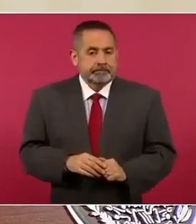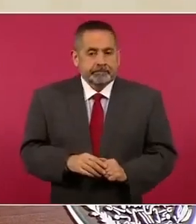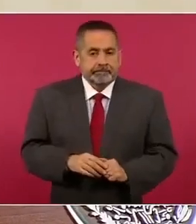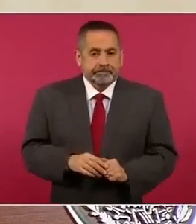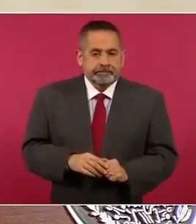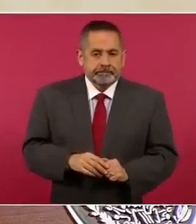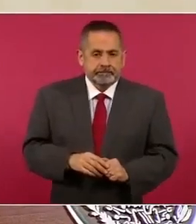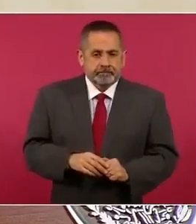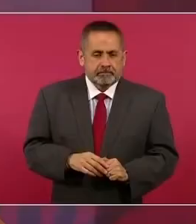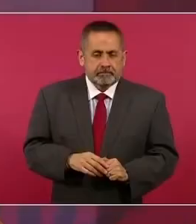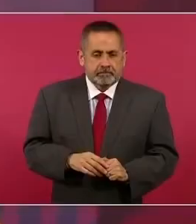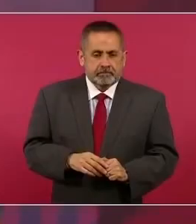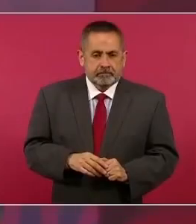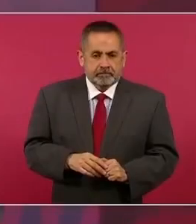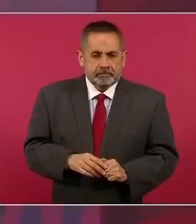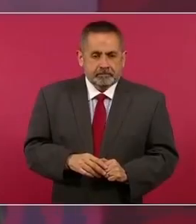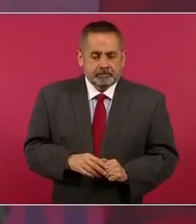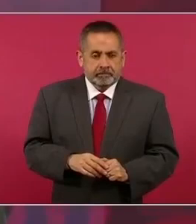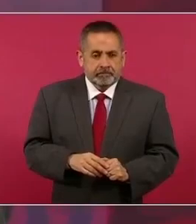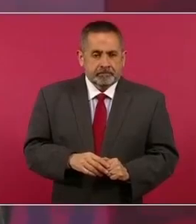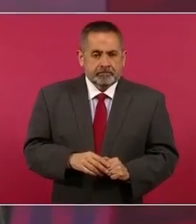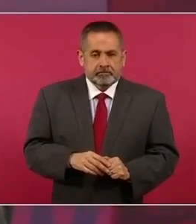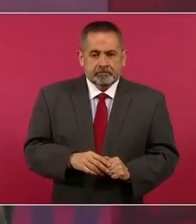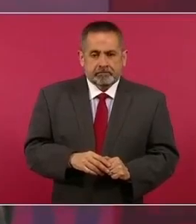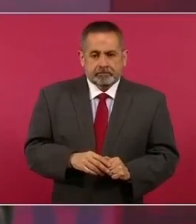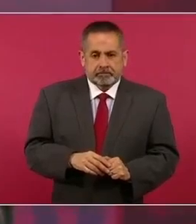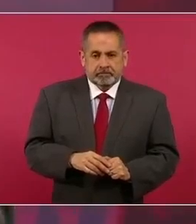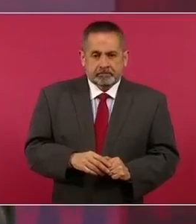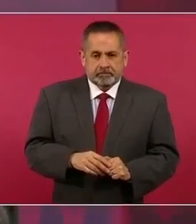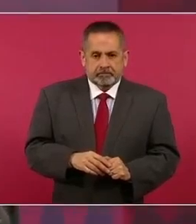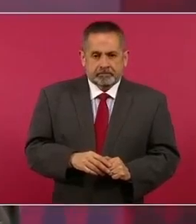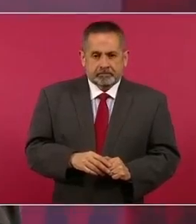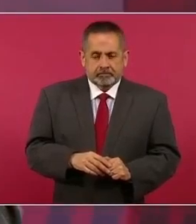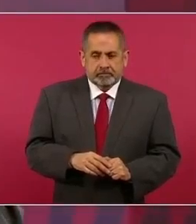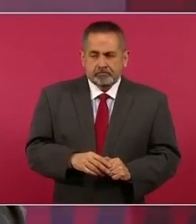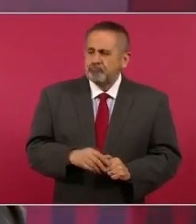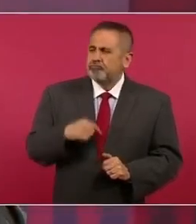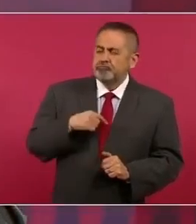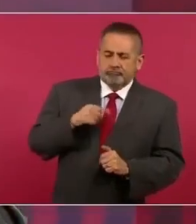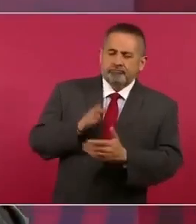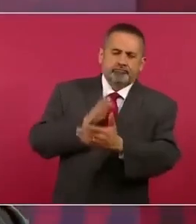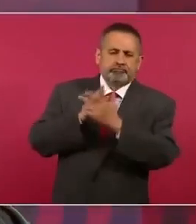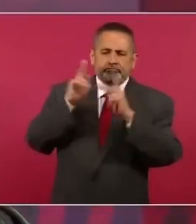de cómo en la Ciudad de México